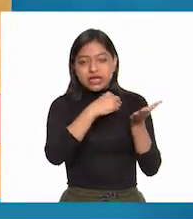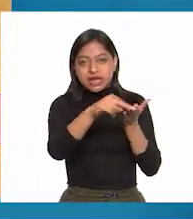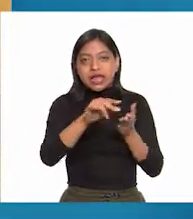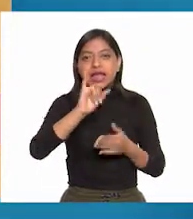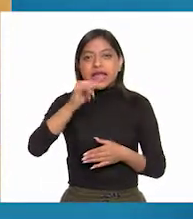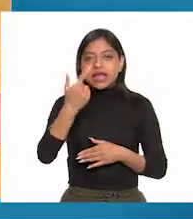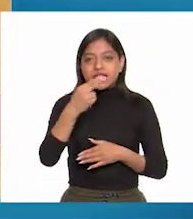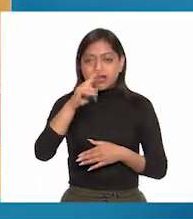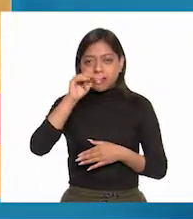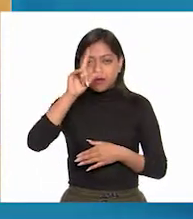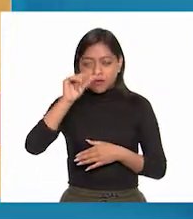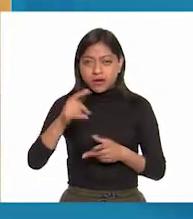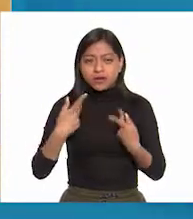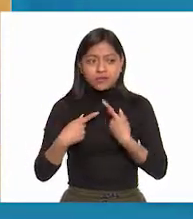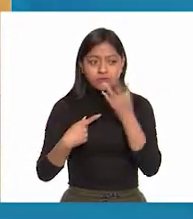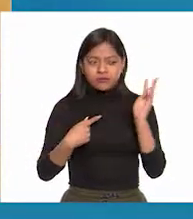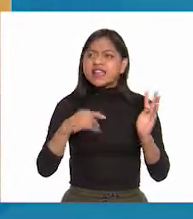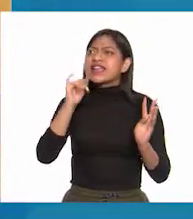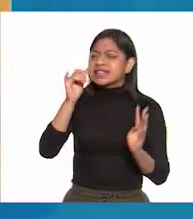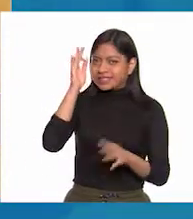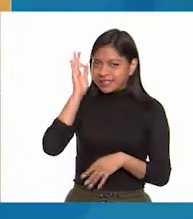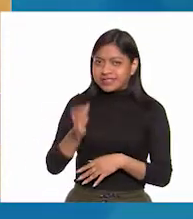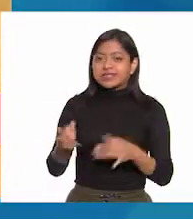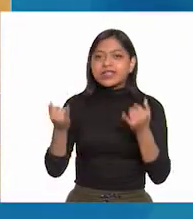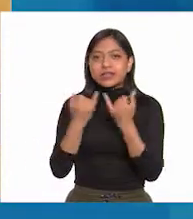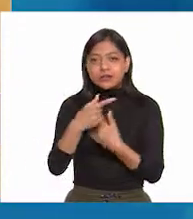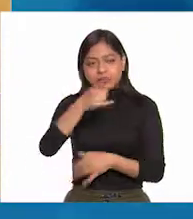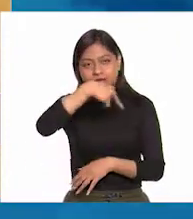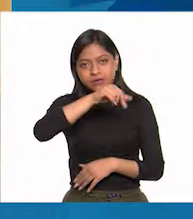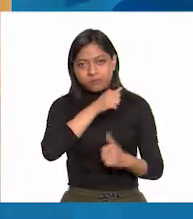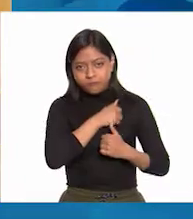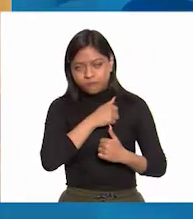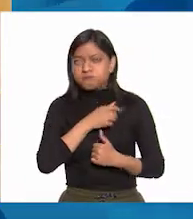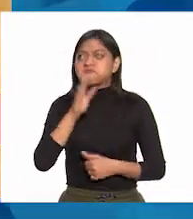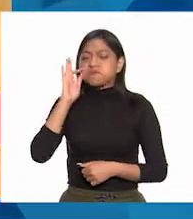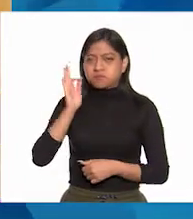entusiasmo por la población y por gran parte del ejército.